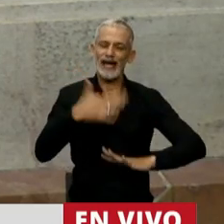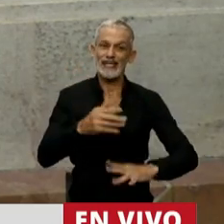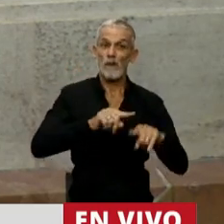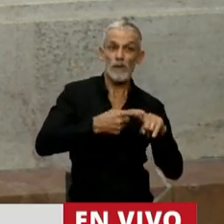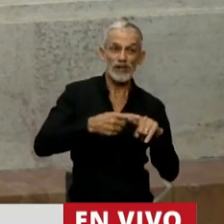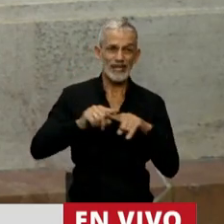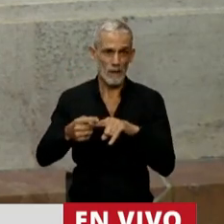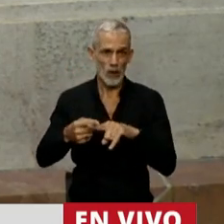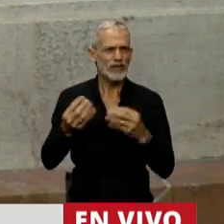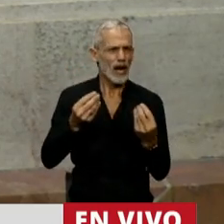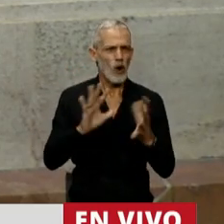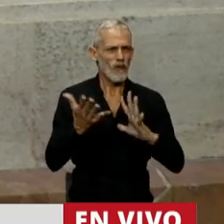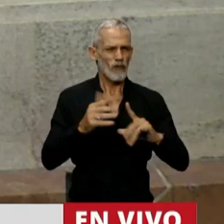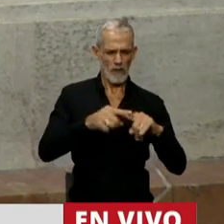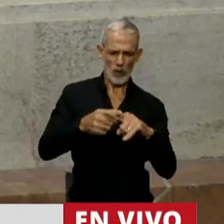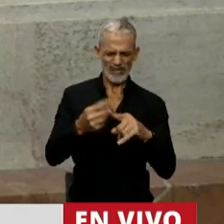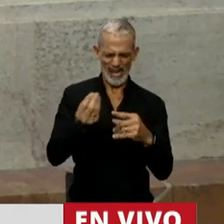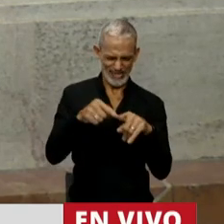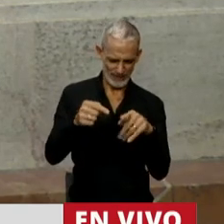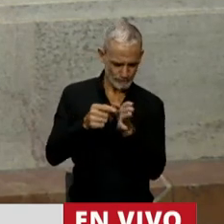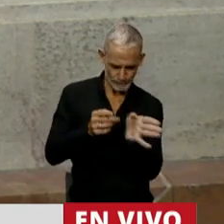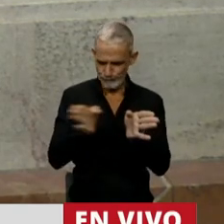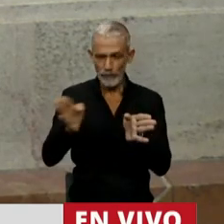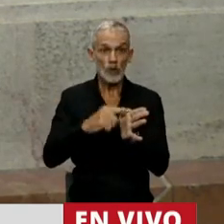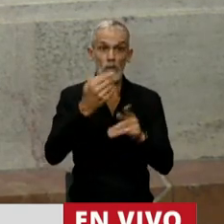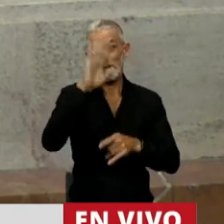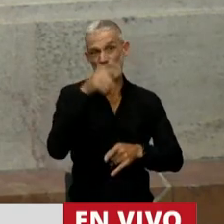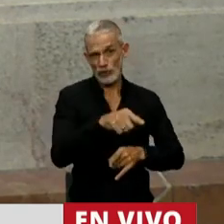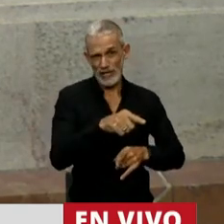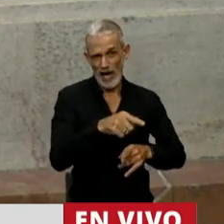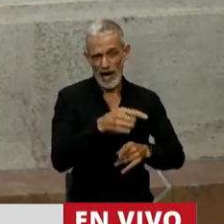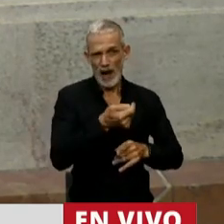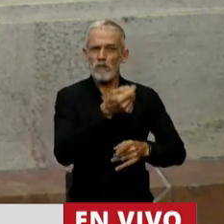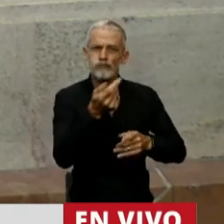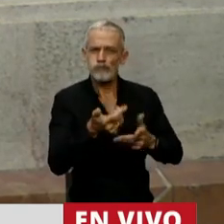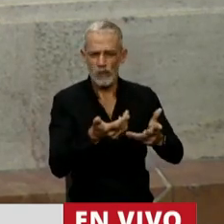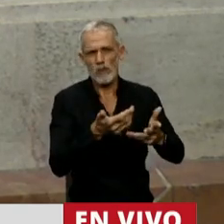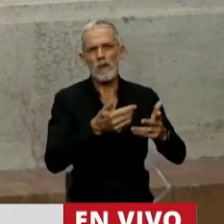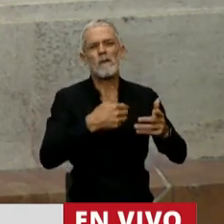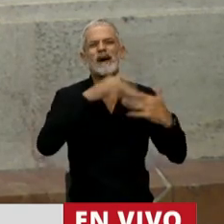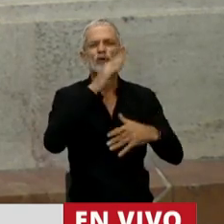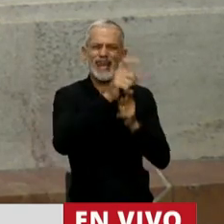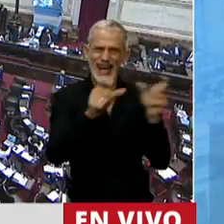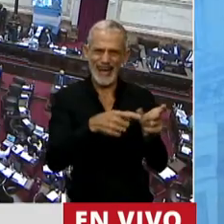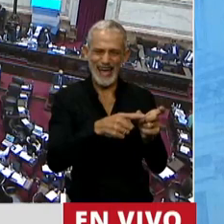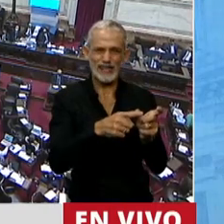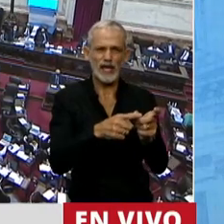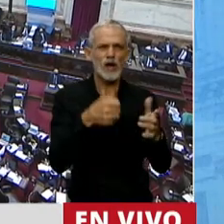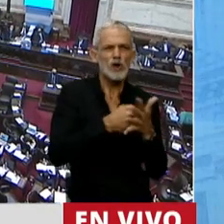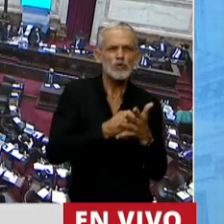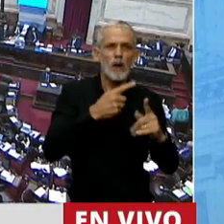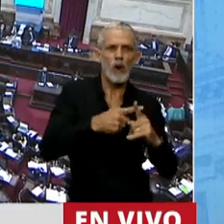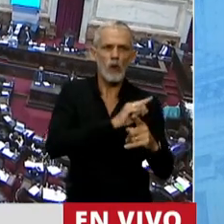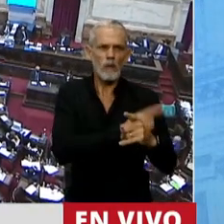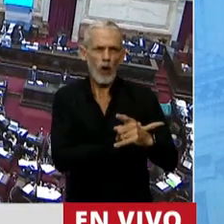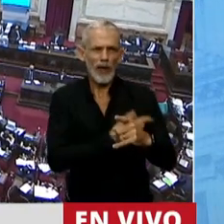política y de hacer política. Hay una que es mayoritaria, que se entiende como una lucha por el poder estatal